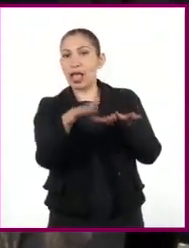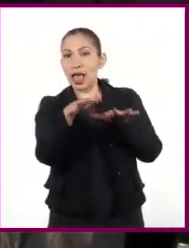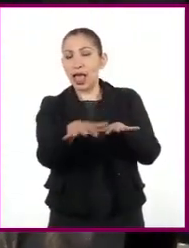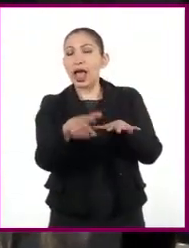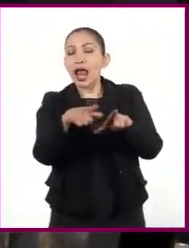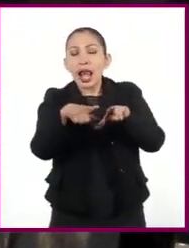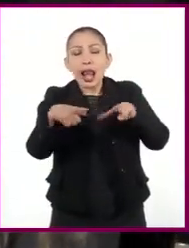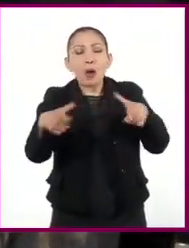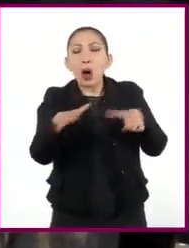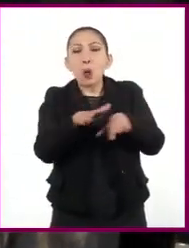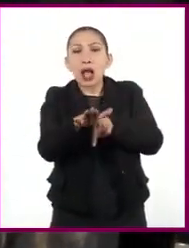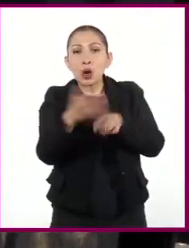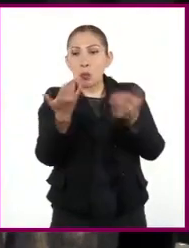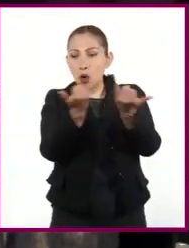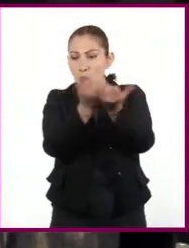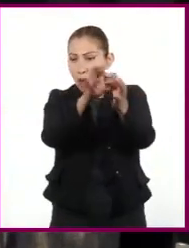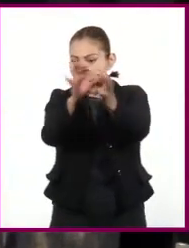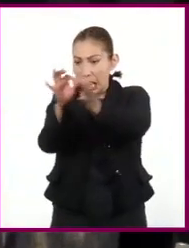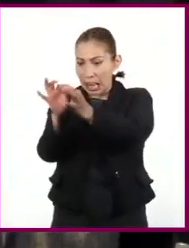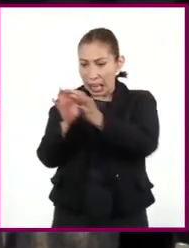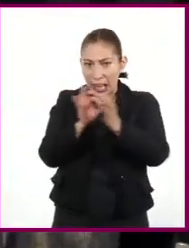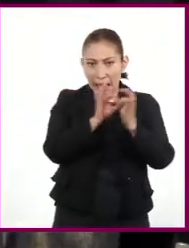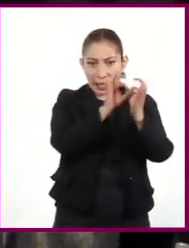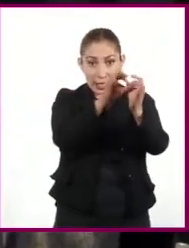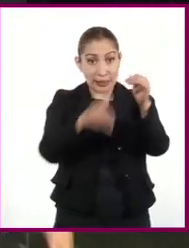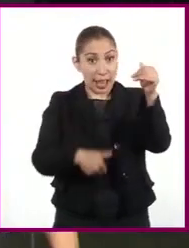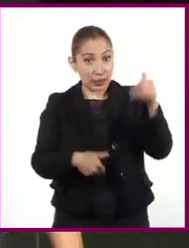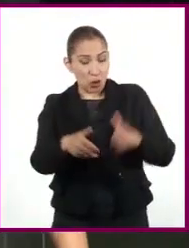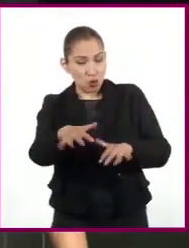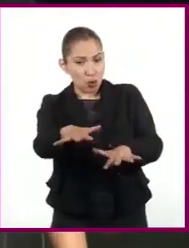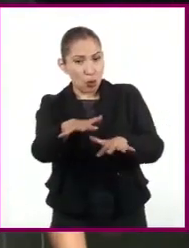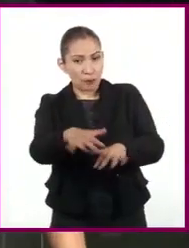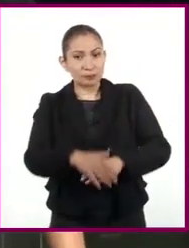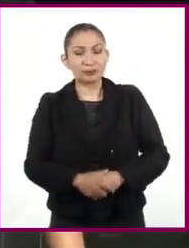lenguaje fuera común y fuera muy teatral.